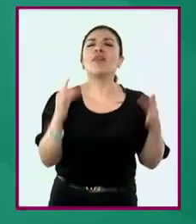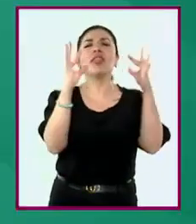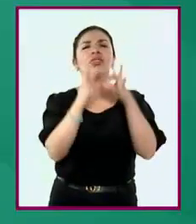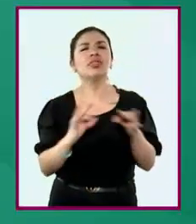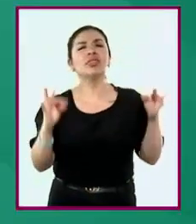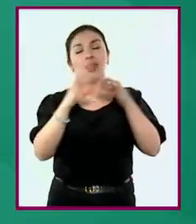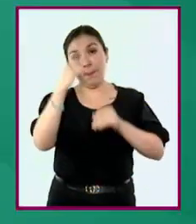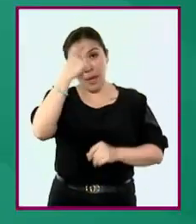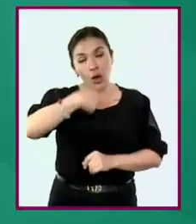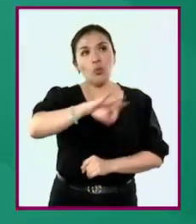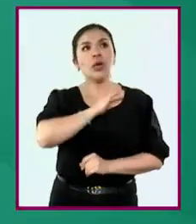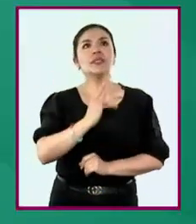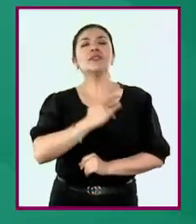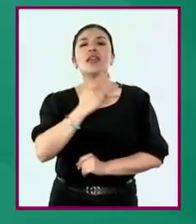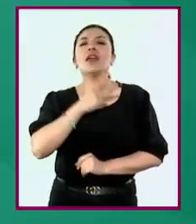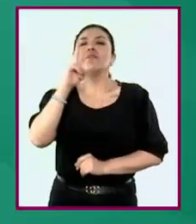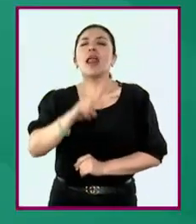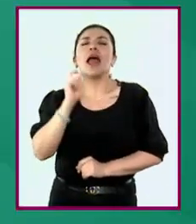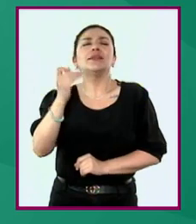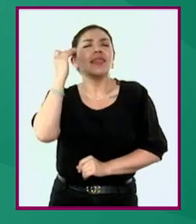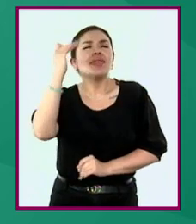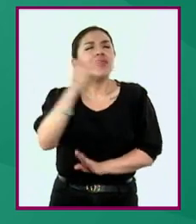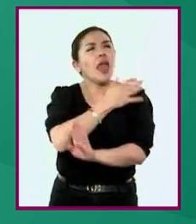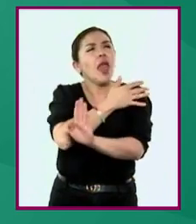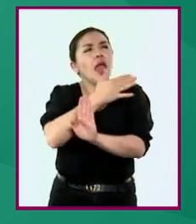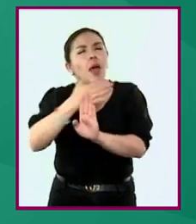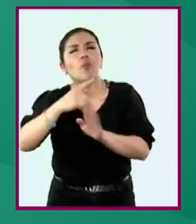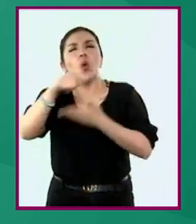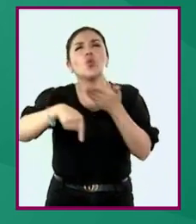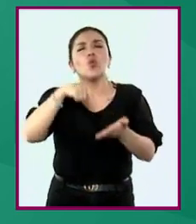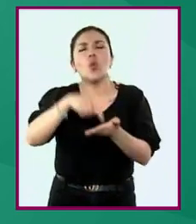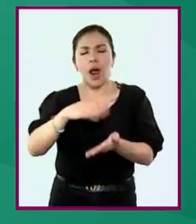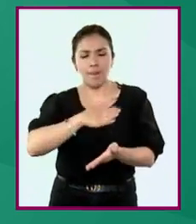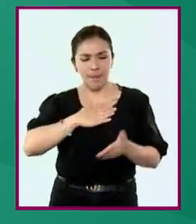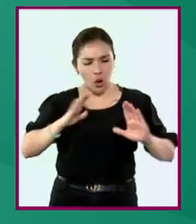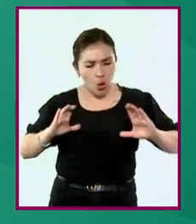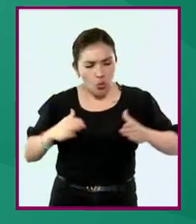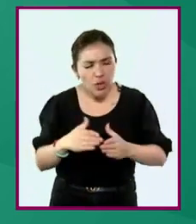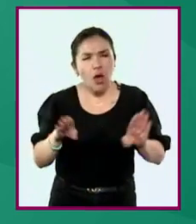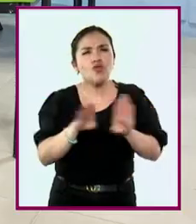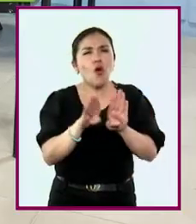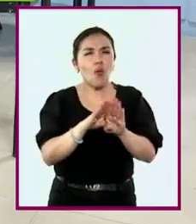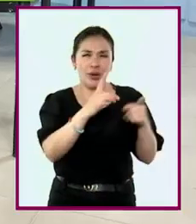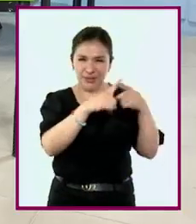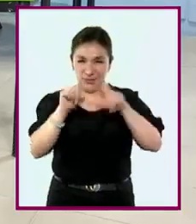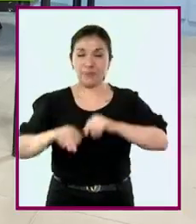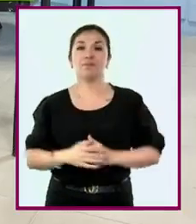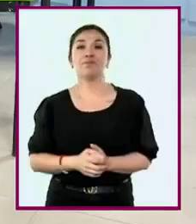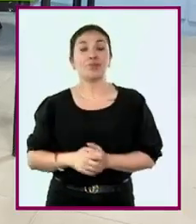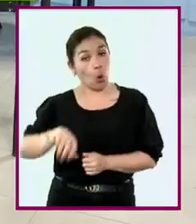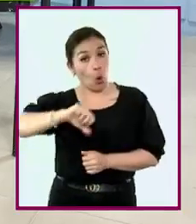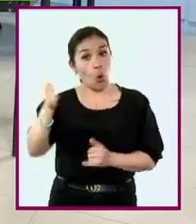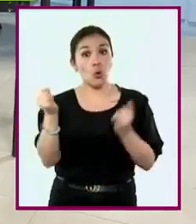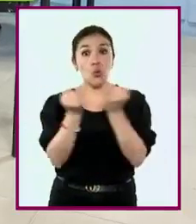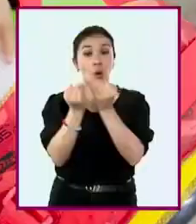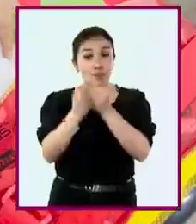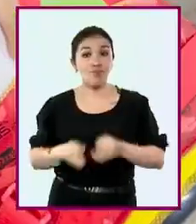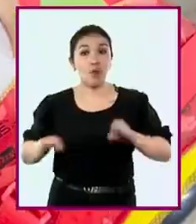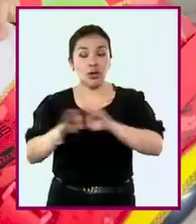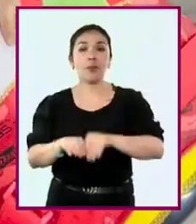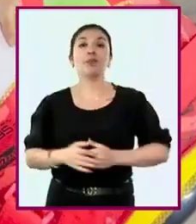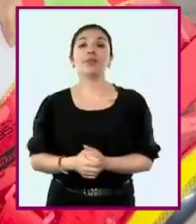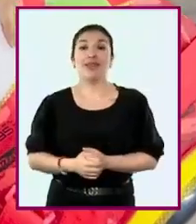que les permitan construir una noción temporal y espacial de su comunidad. Otro aspecto relevante